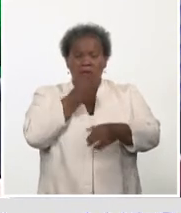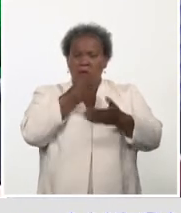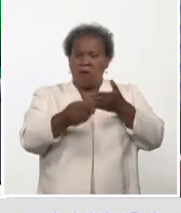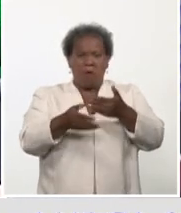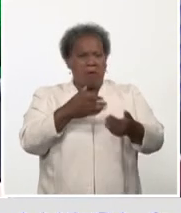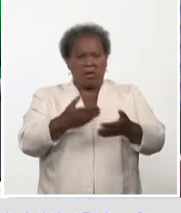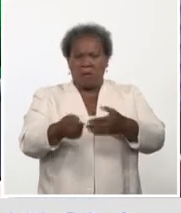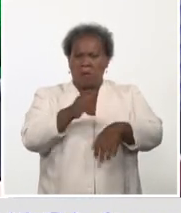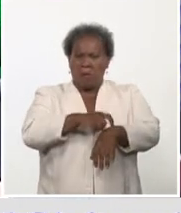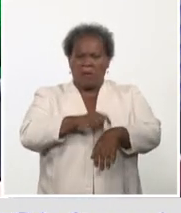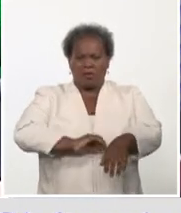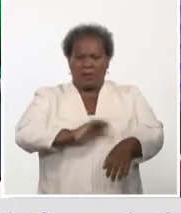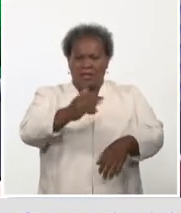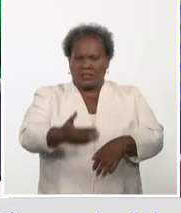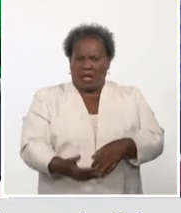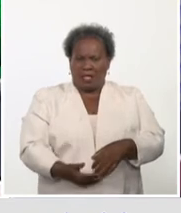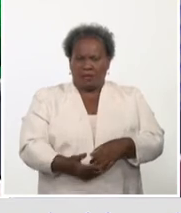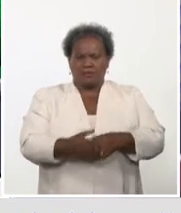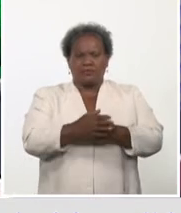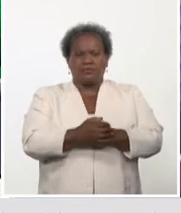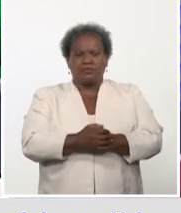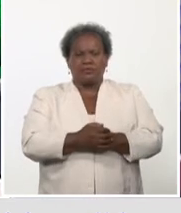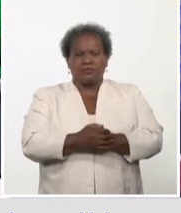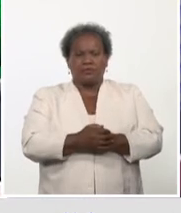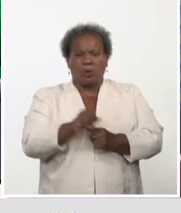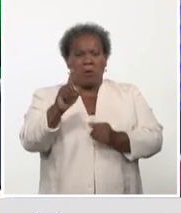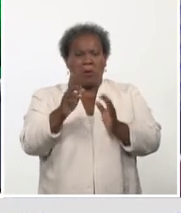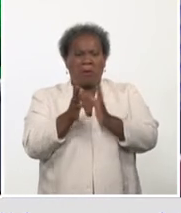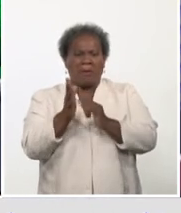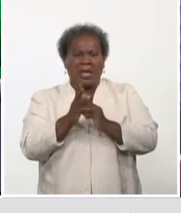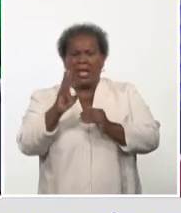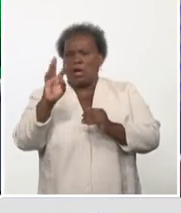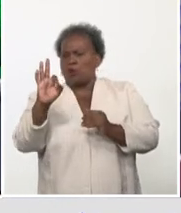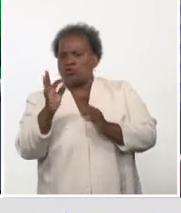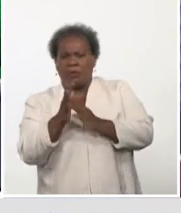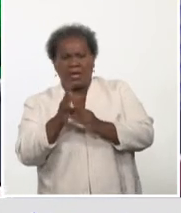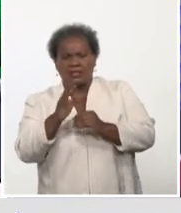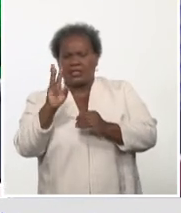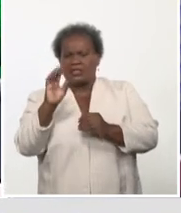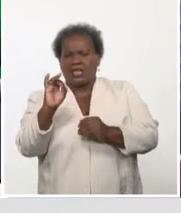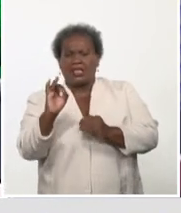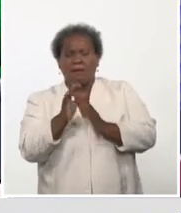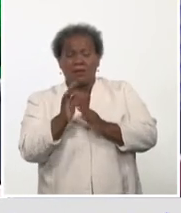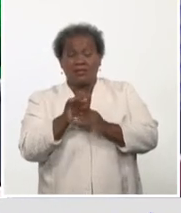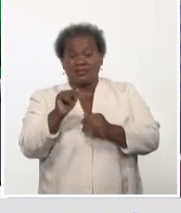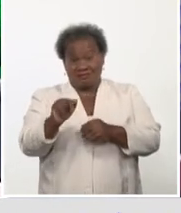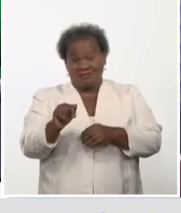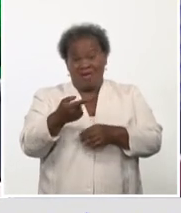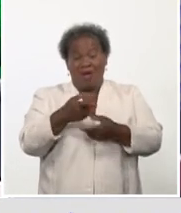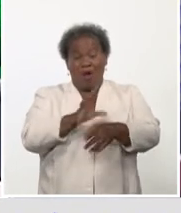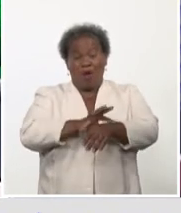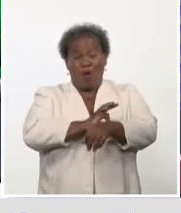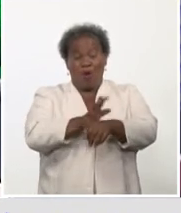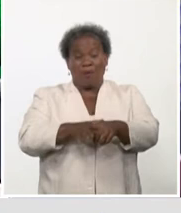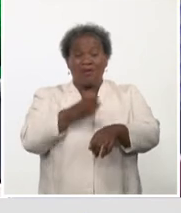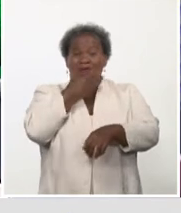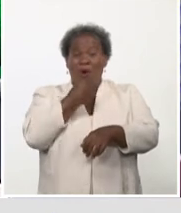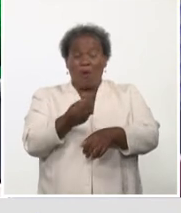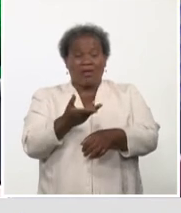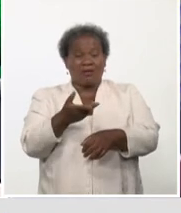es decir, en los tres trimestres del embarazo. Y aunque todavía tenemos que decir que es una enfermedad joven, de un año y tanto en